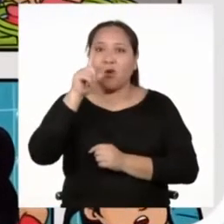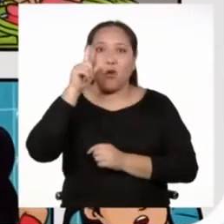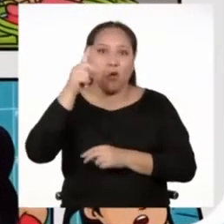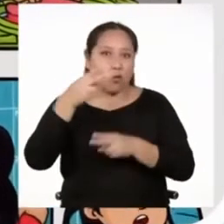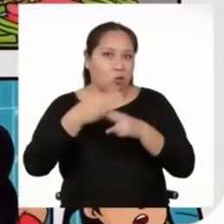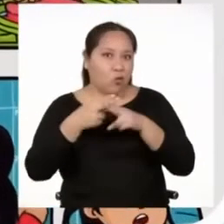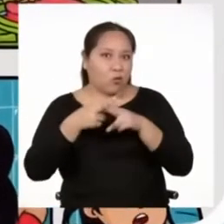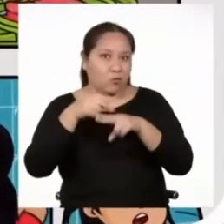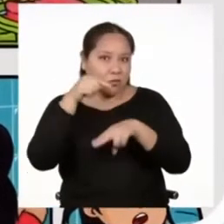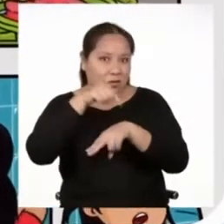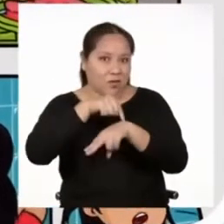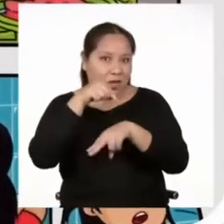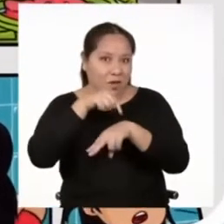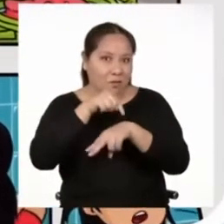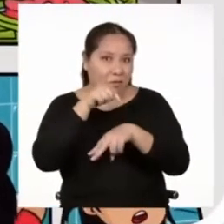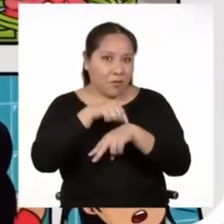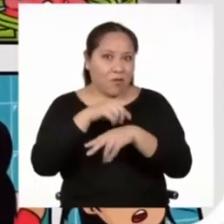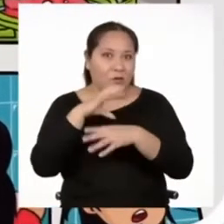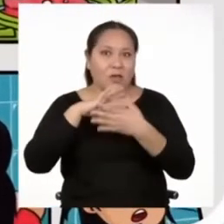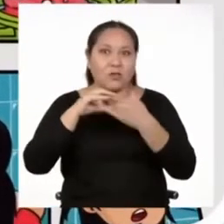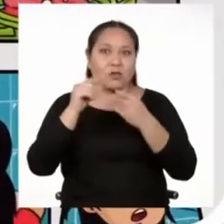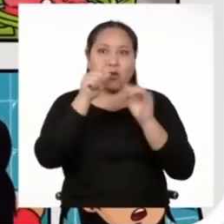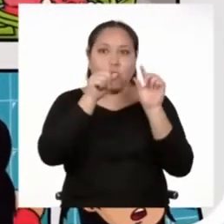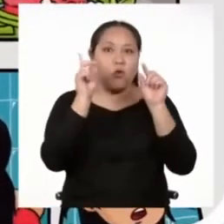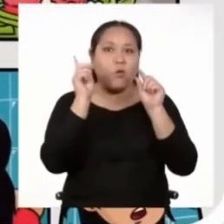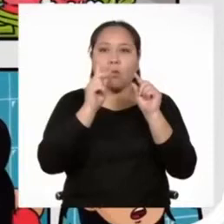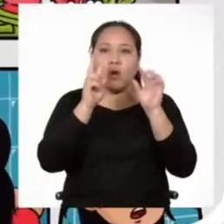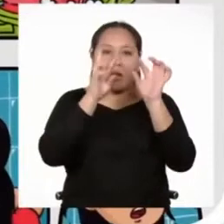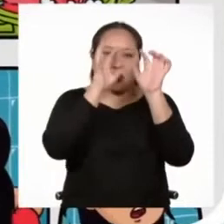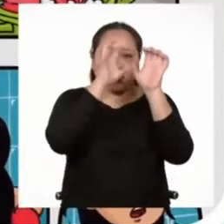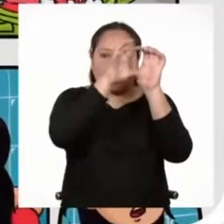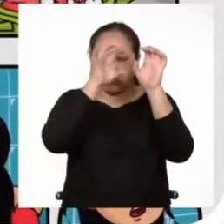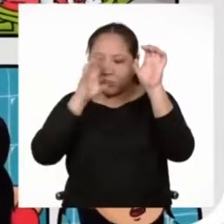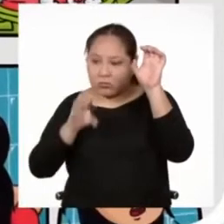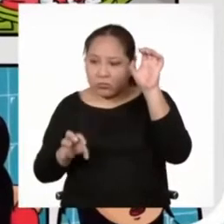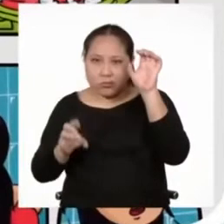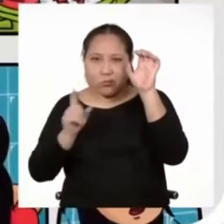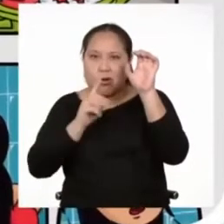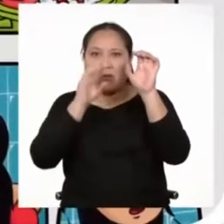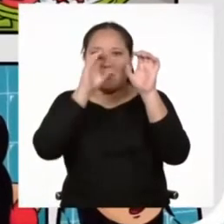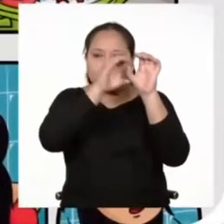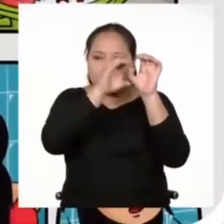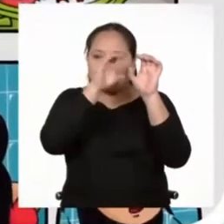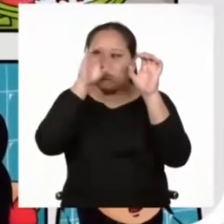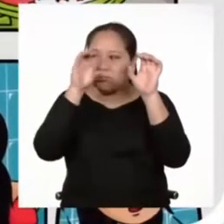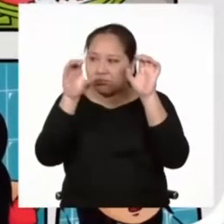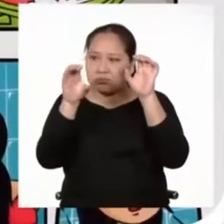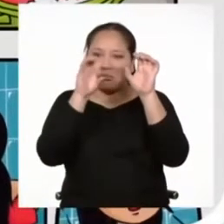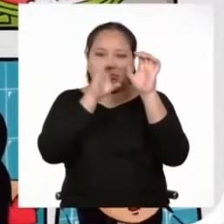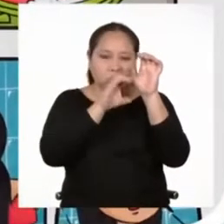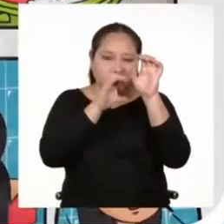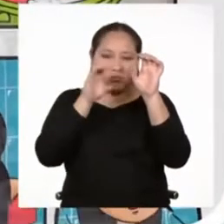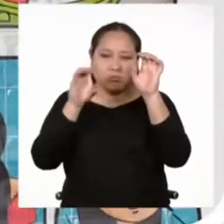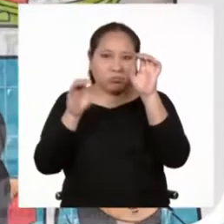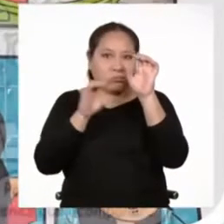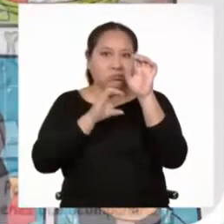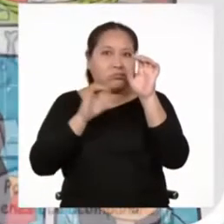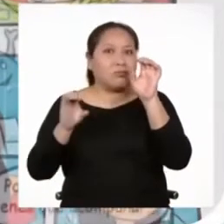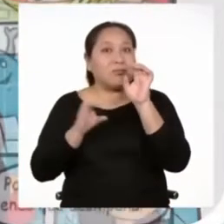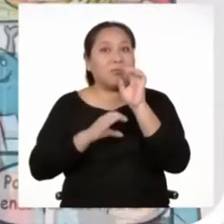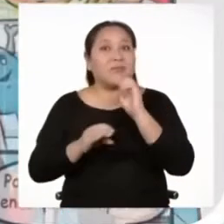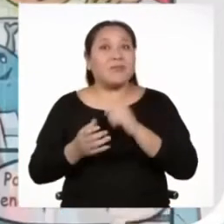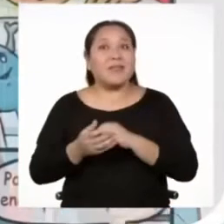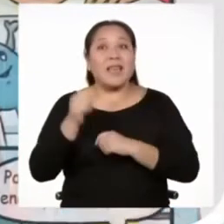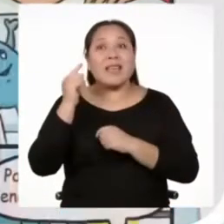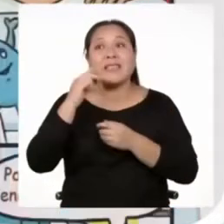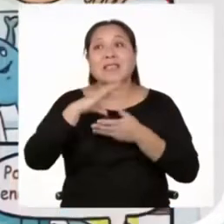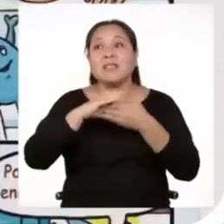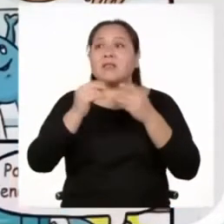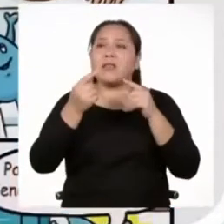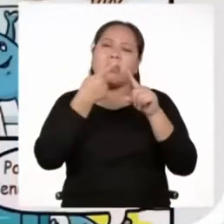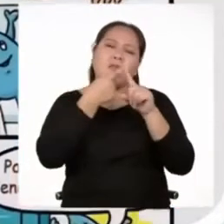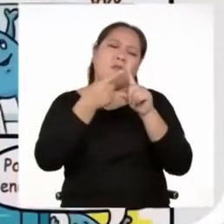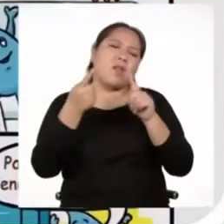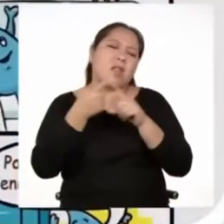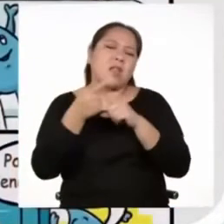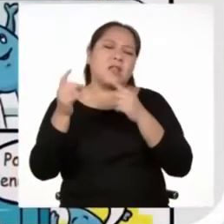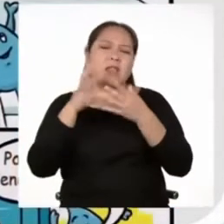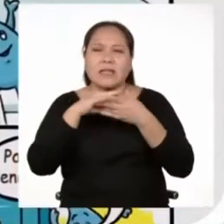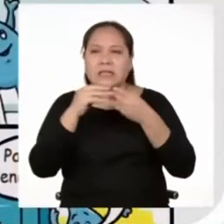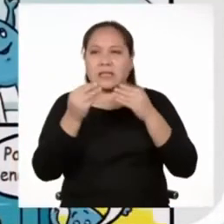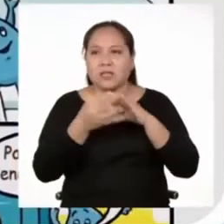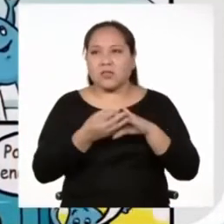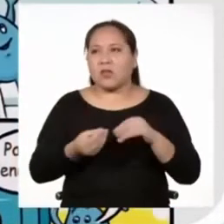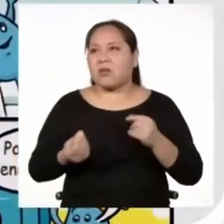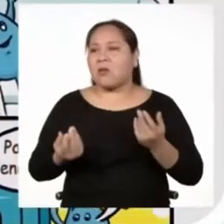ello, deben leerse sin saltar ningún cuadro. Las historietas pueden contar distintas historias, por ejemplo,